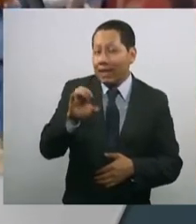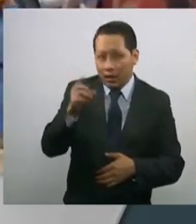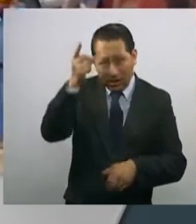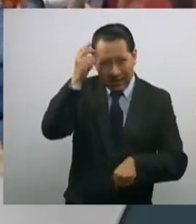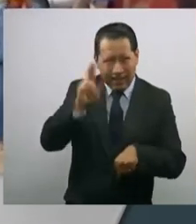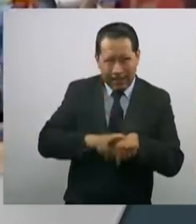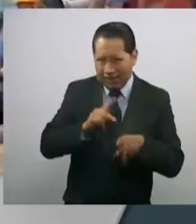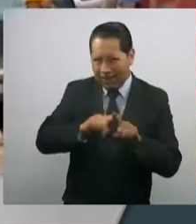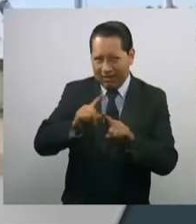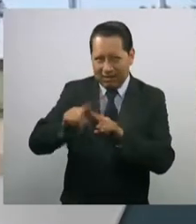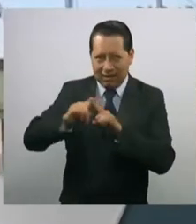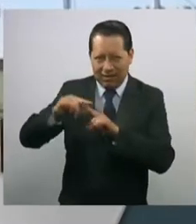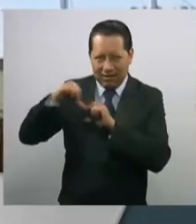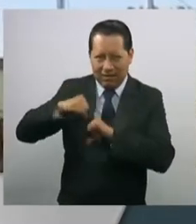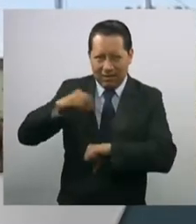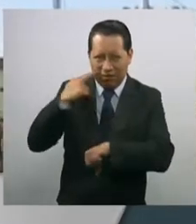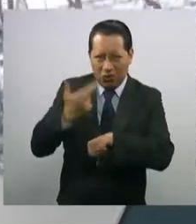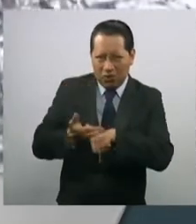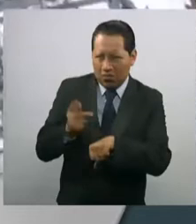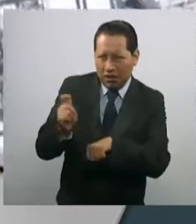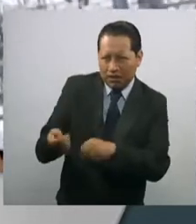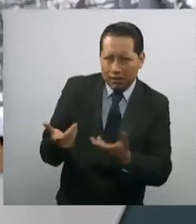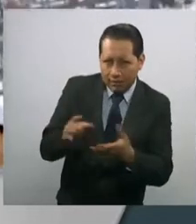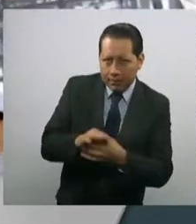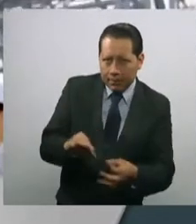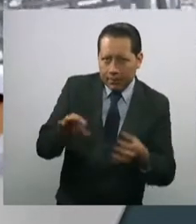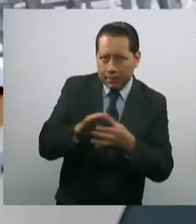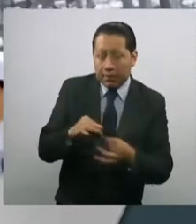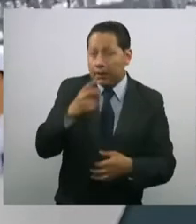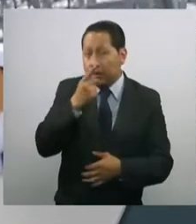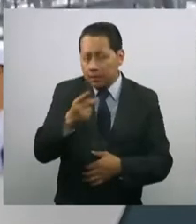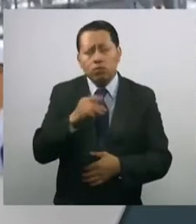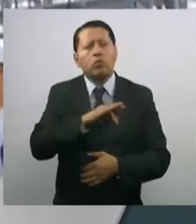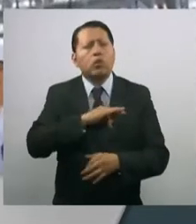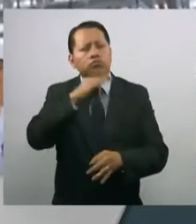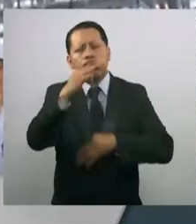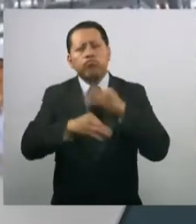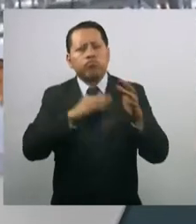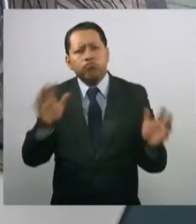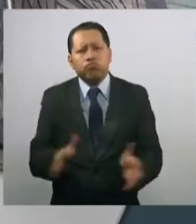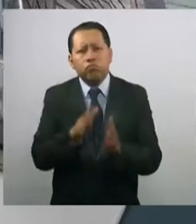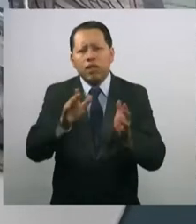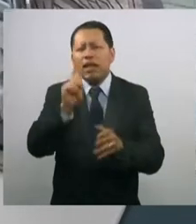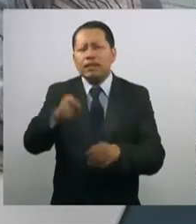Federal de Electricidad, además de pronunciarse por impulsar energías limpias.